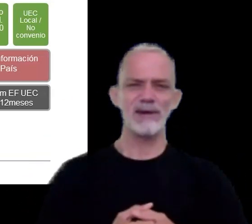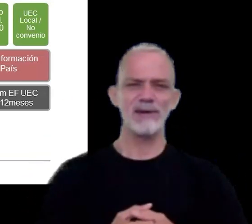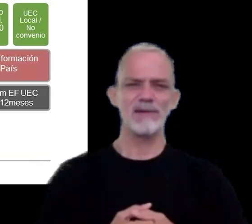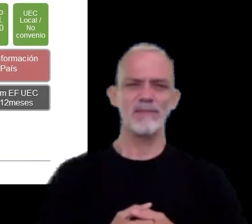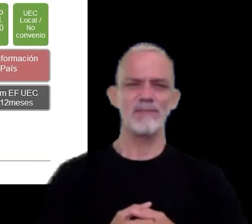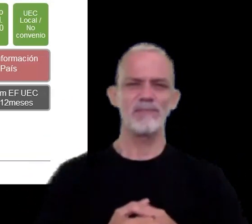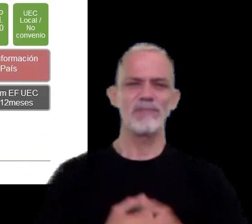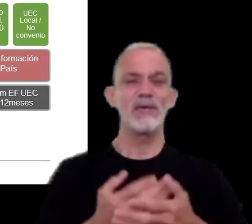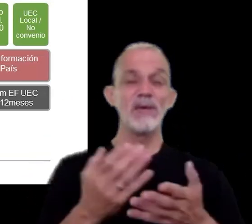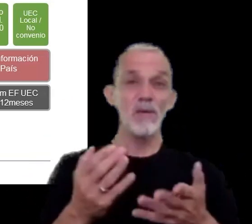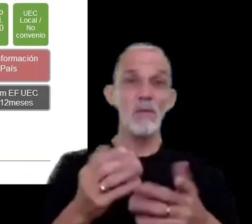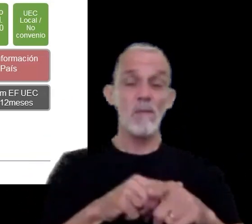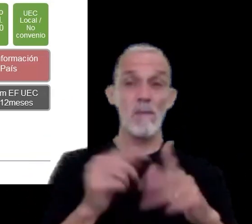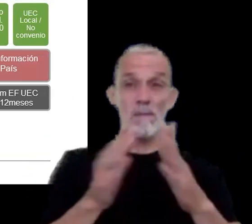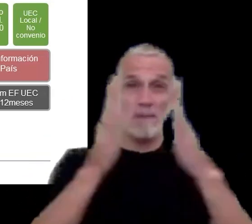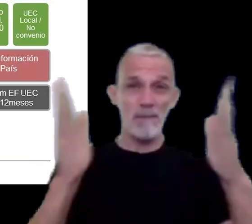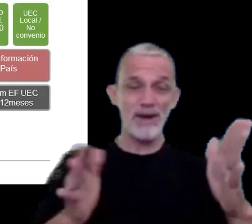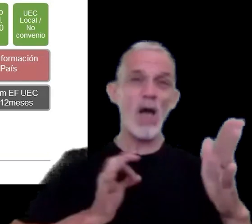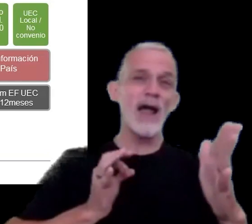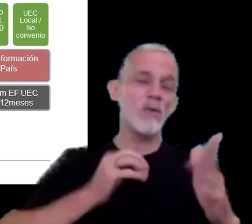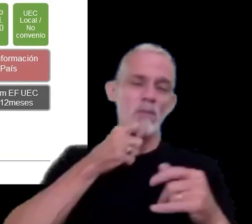que para un periodo fiscal 2022